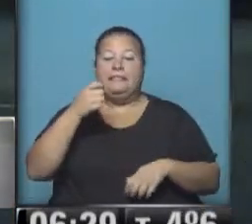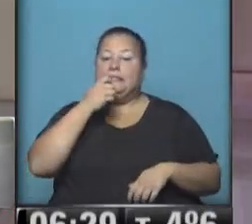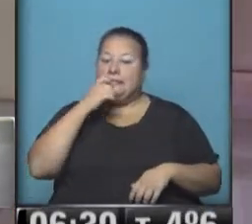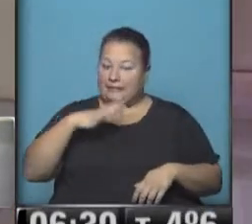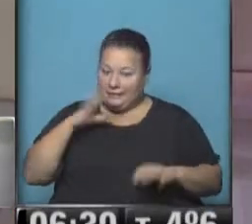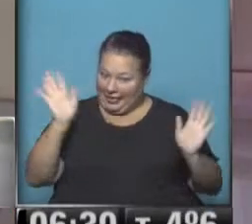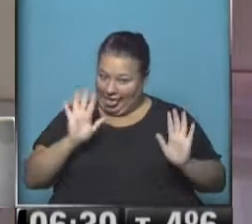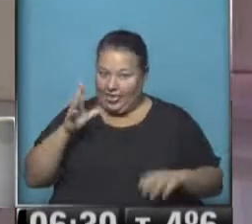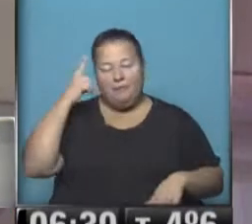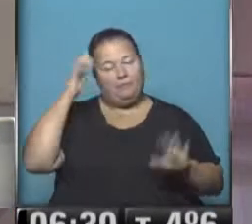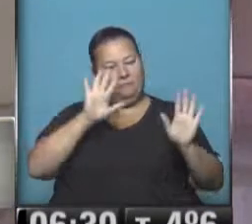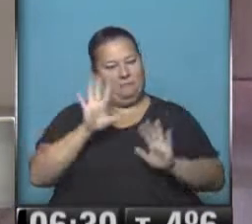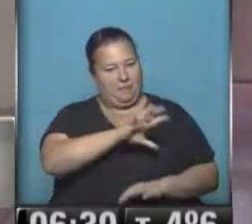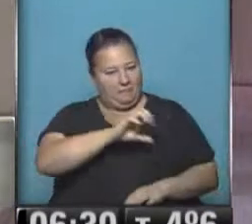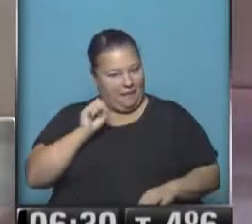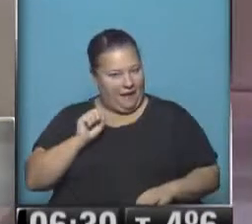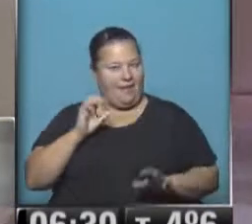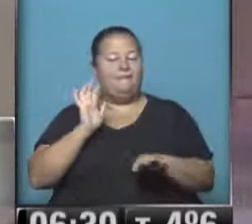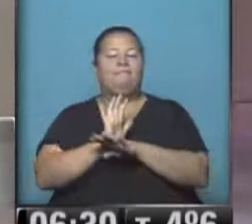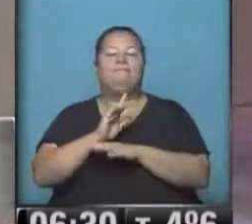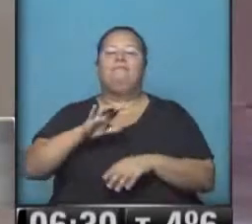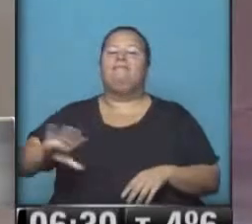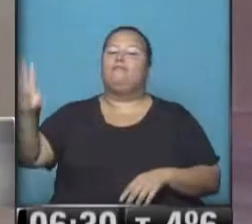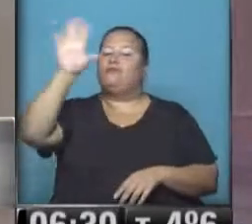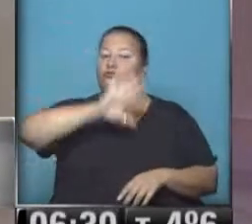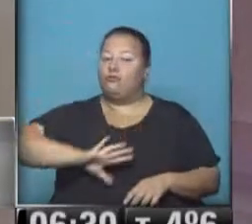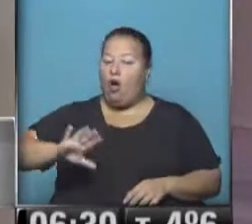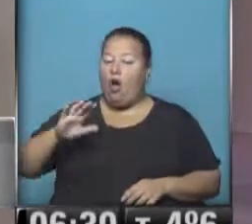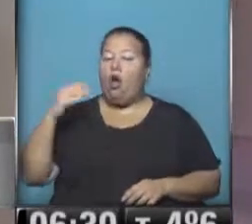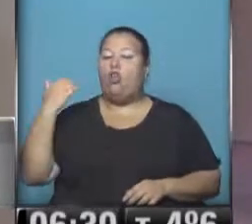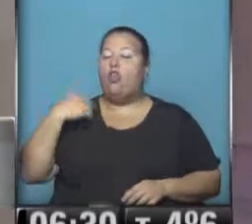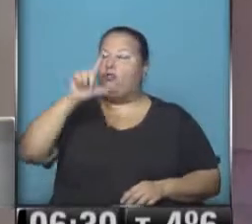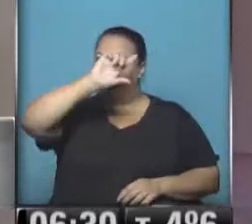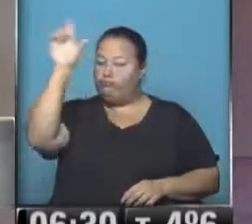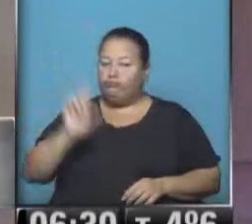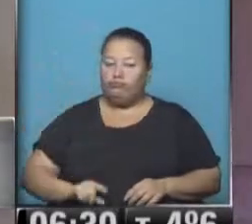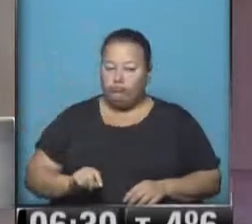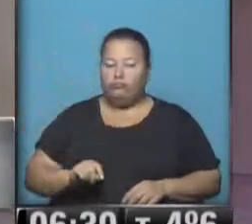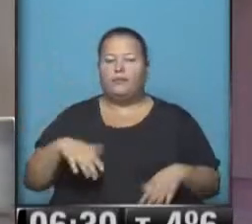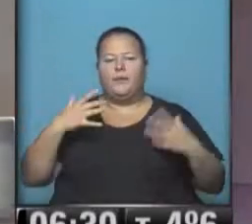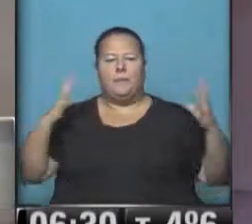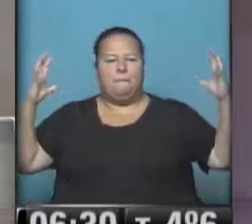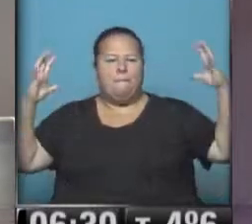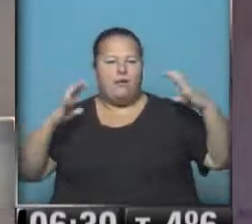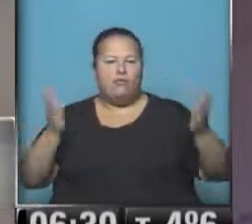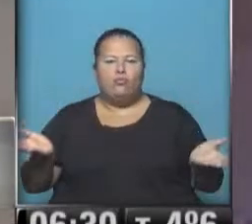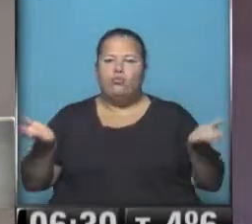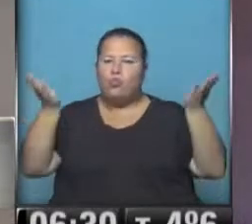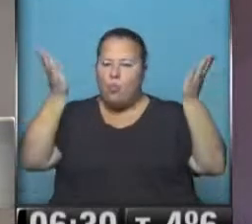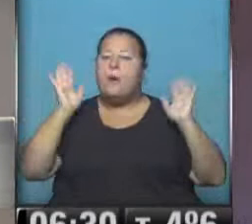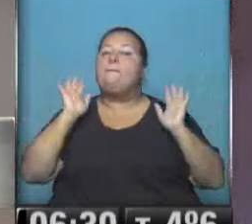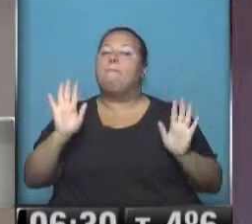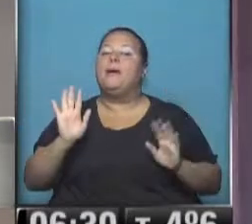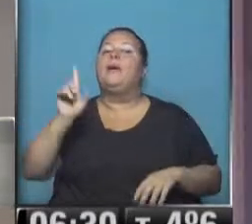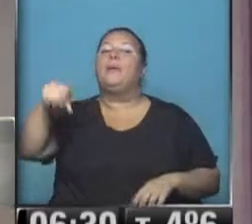no los tienen a mano. En todo el territorio del país entró alta presión atmosférica, pero se